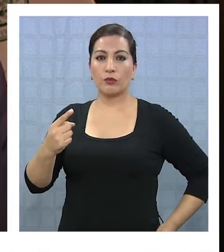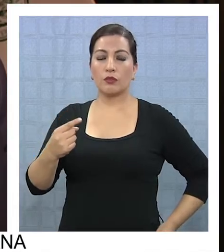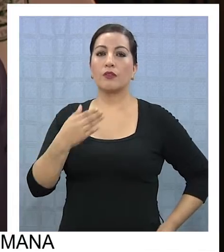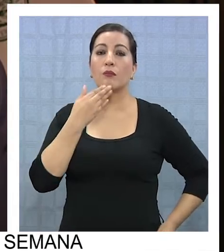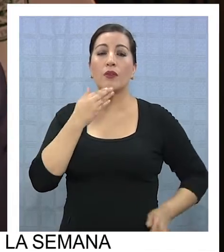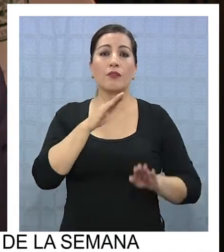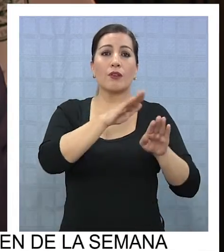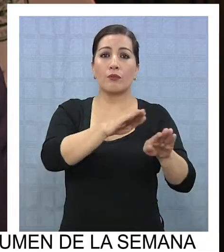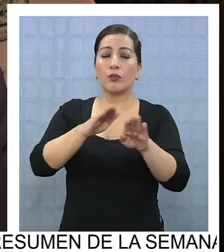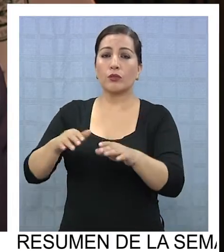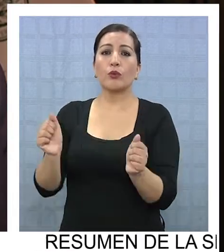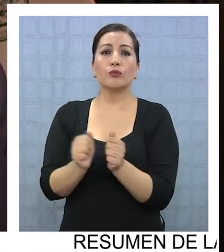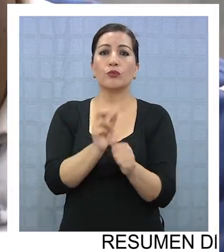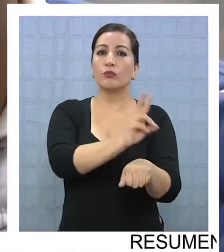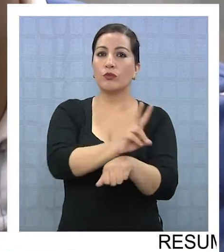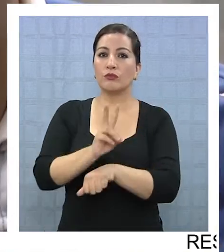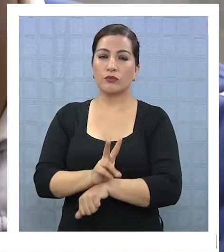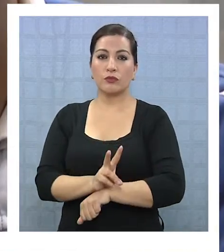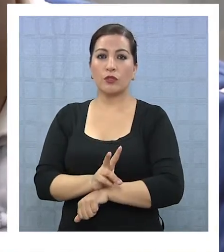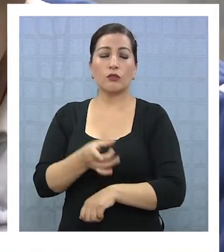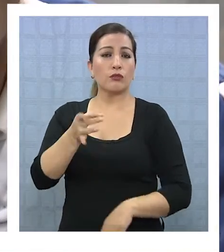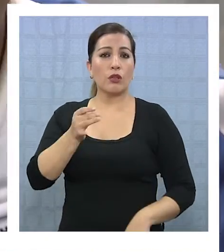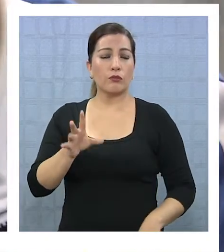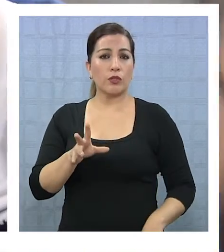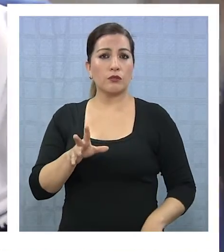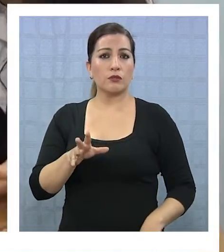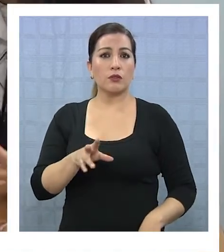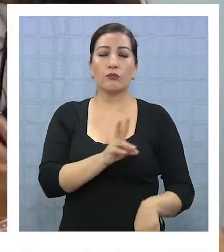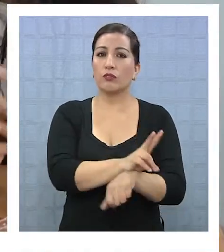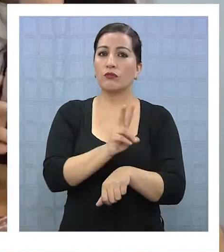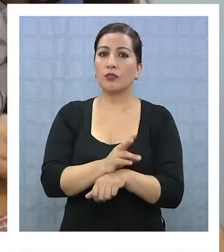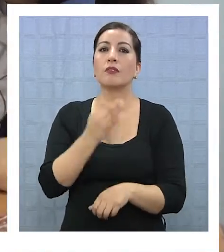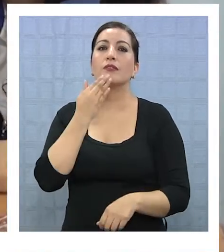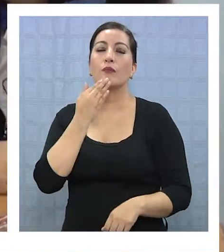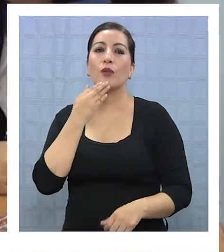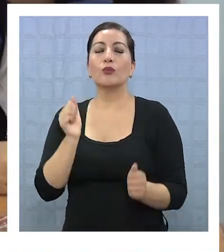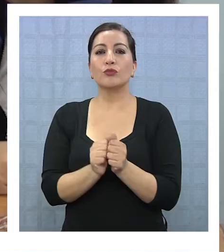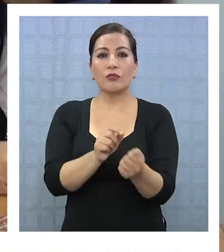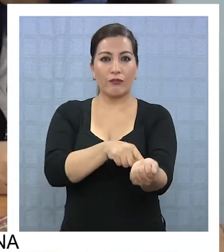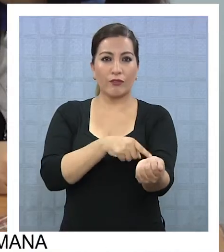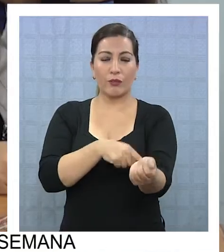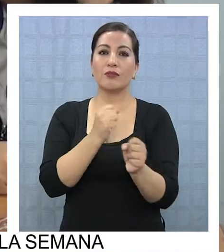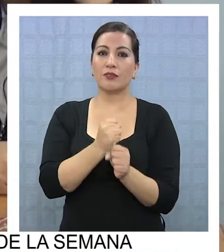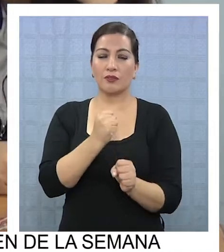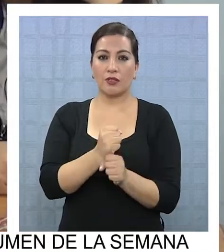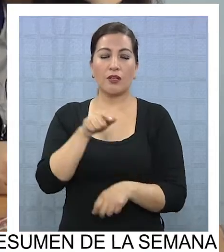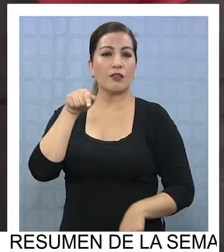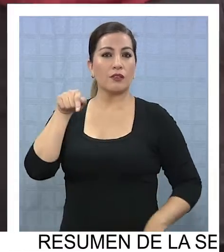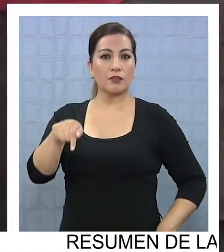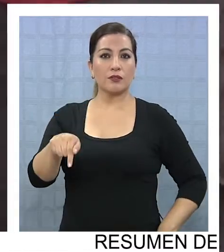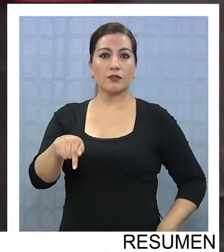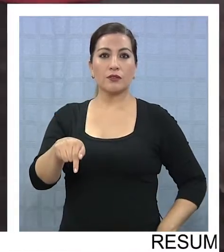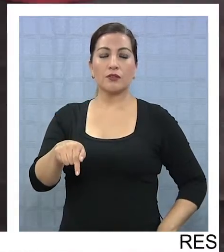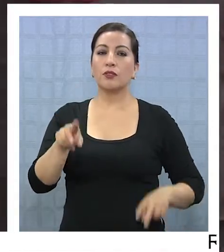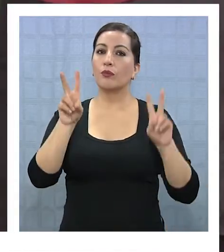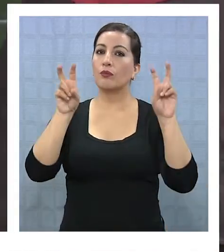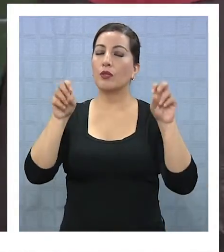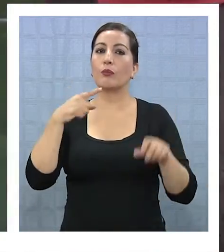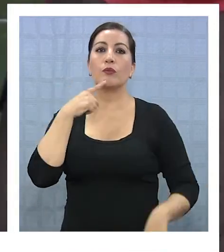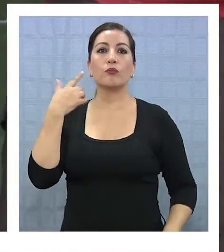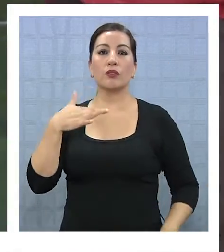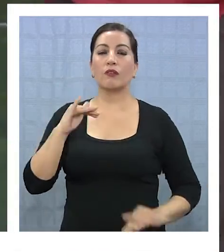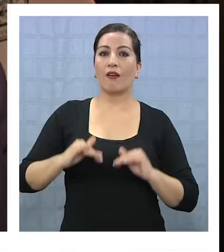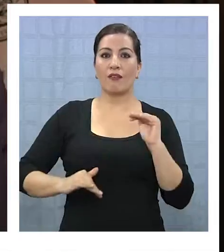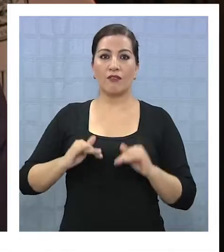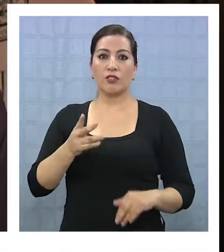poder aportar y trabajar con los profesores, pero no solo con los profesores, sino que también con la familia, porque ese es un tema importante. Muchas